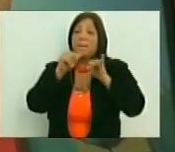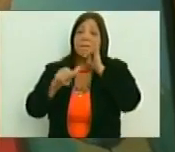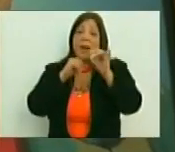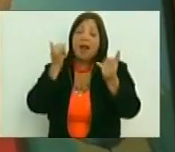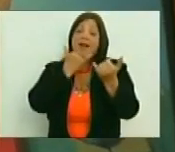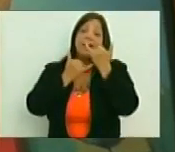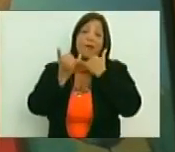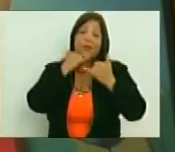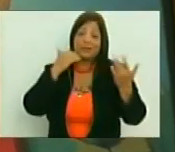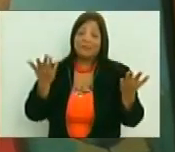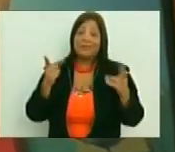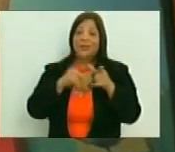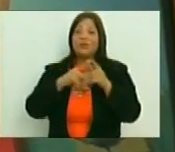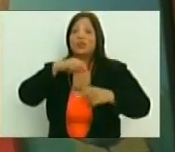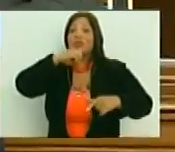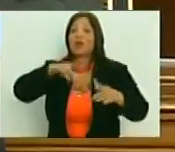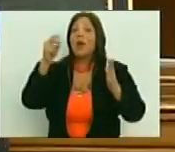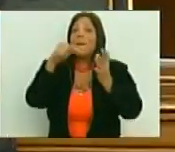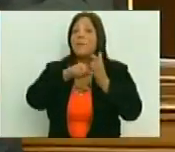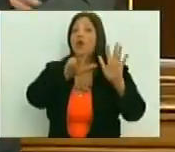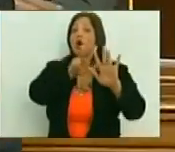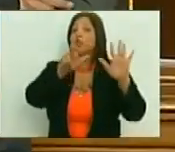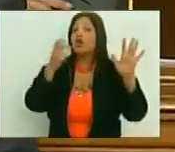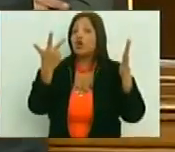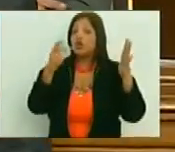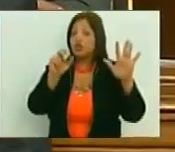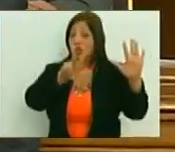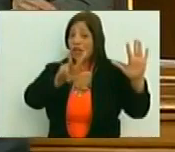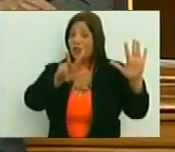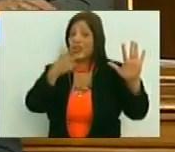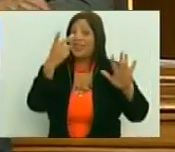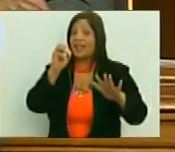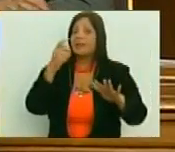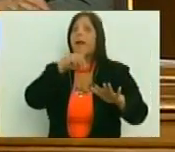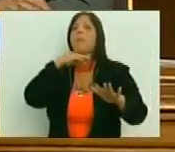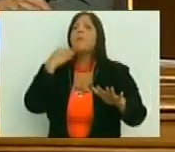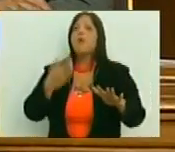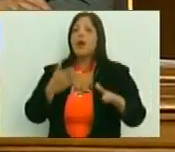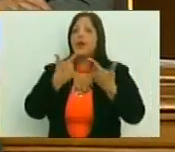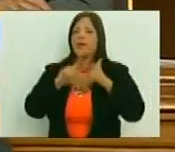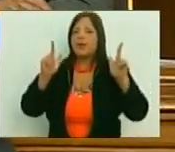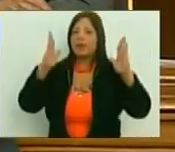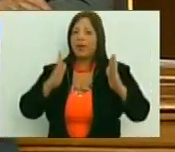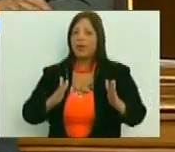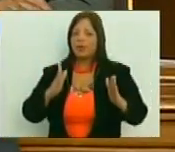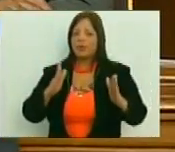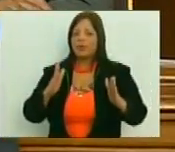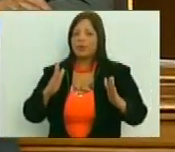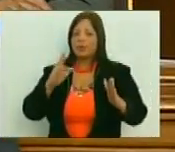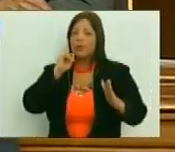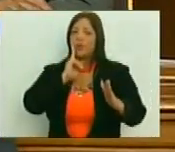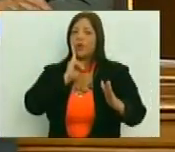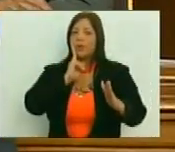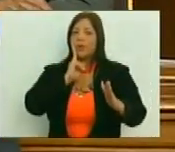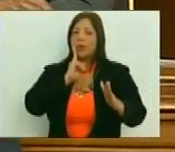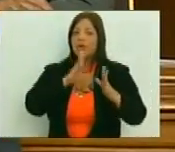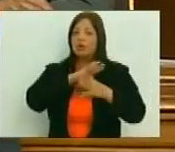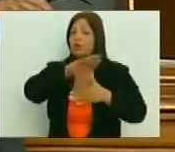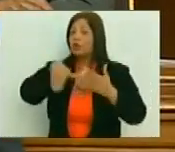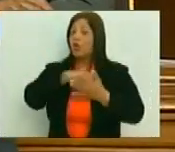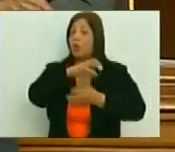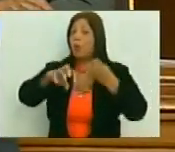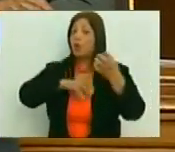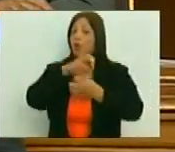evidentemente en esa historia, en 1830, muere el libertador y comienza el verdadero desencadenante de todos nuestros